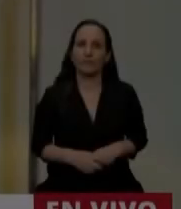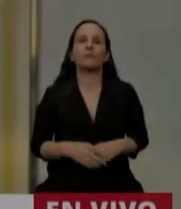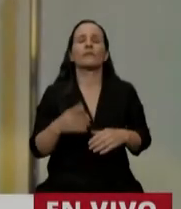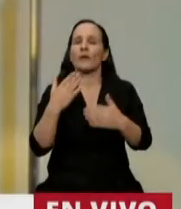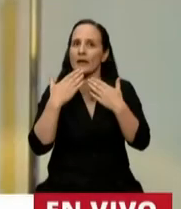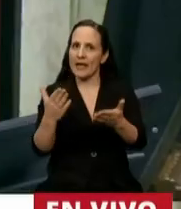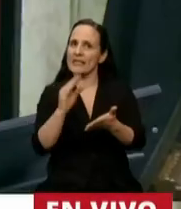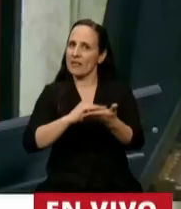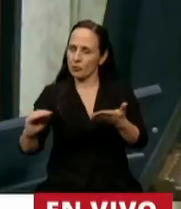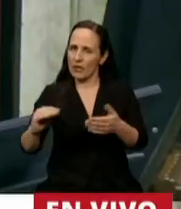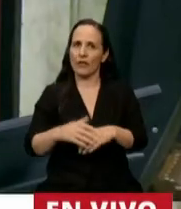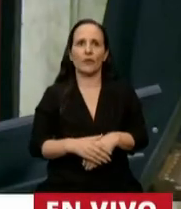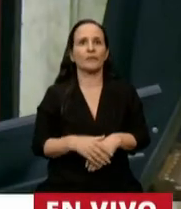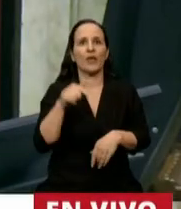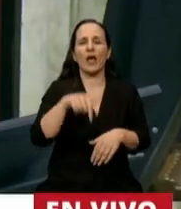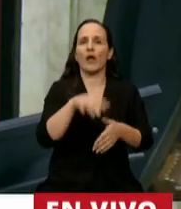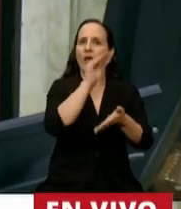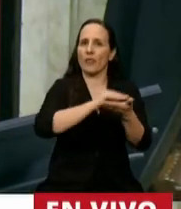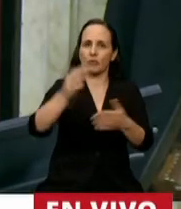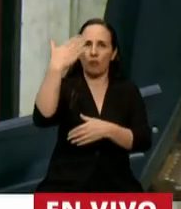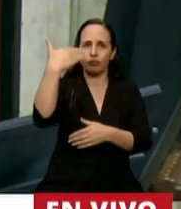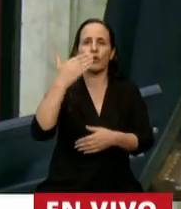Tiene la palabra el diputado Danilo Flores.